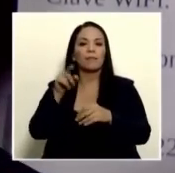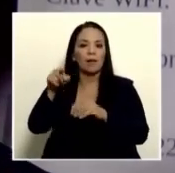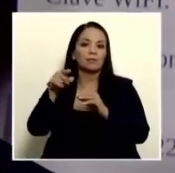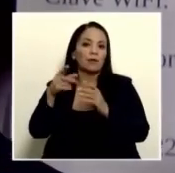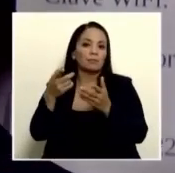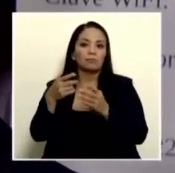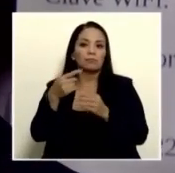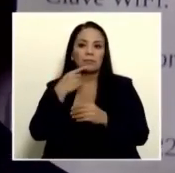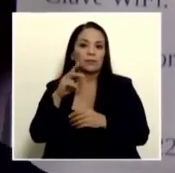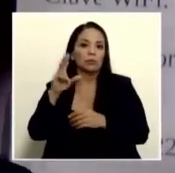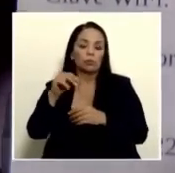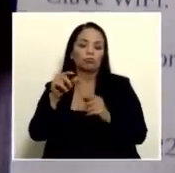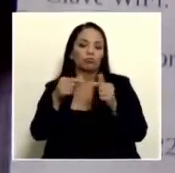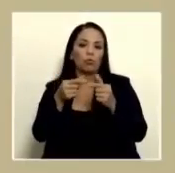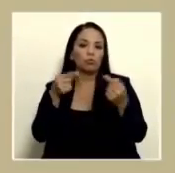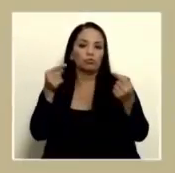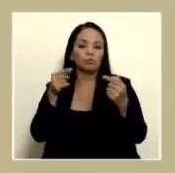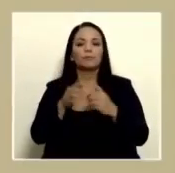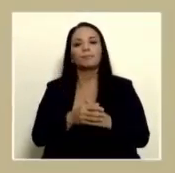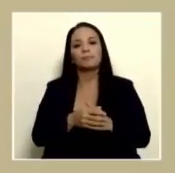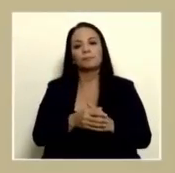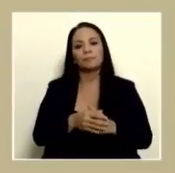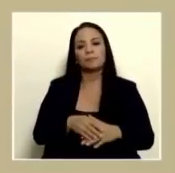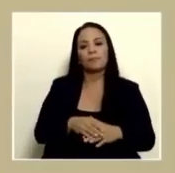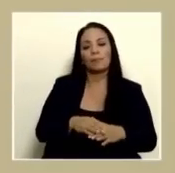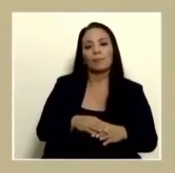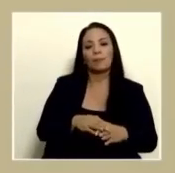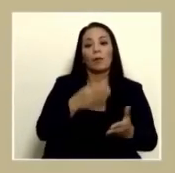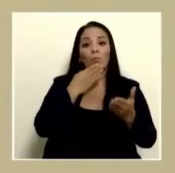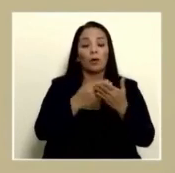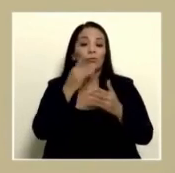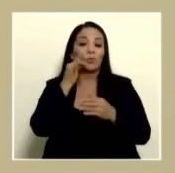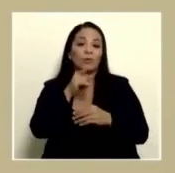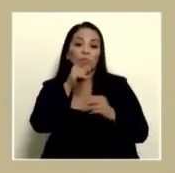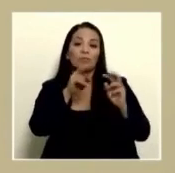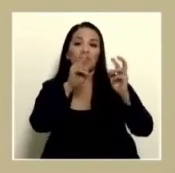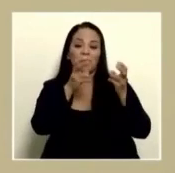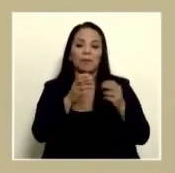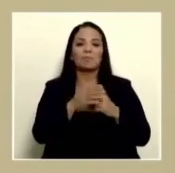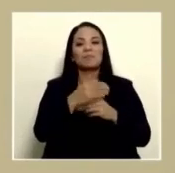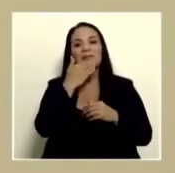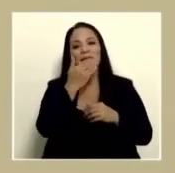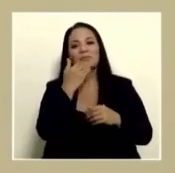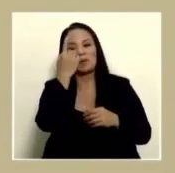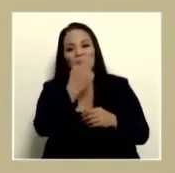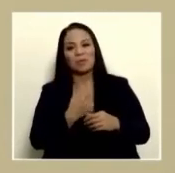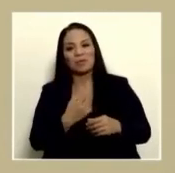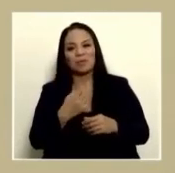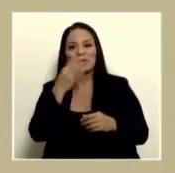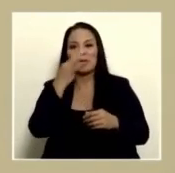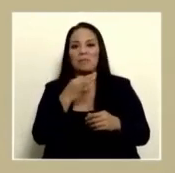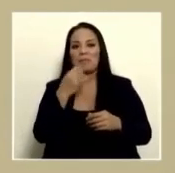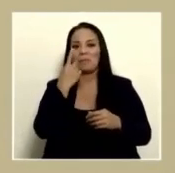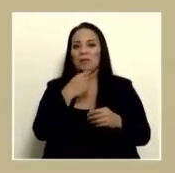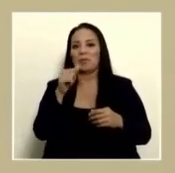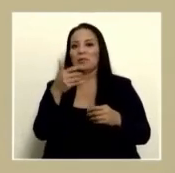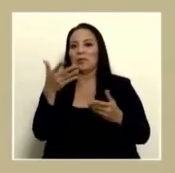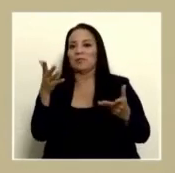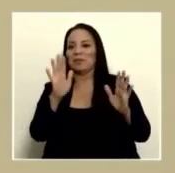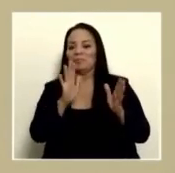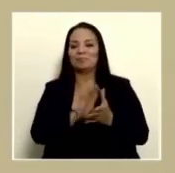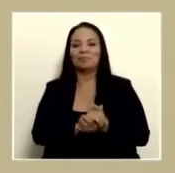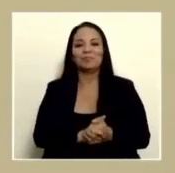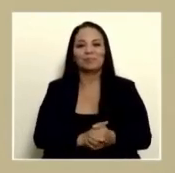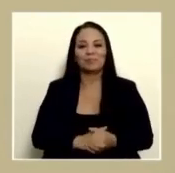negativa de la oposición gracias yo creo que es un tema bueno gracias por esa pregunta creí que me iba a preguntar sobre algo más